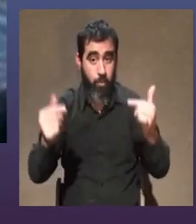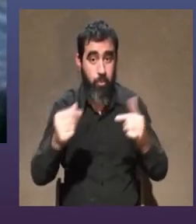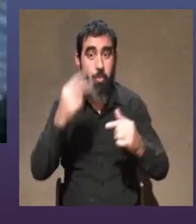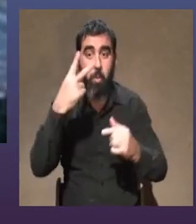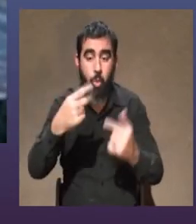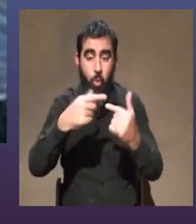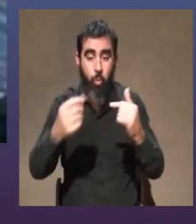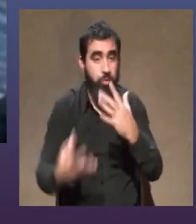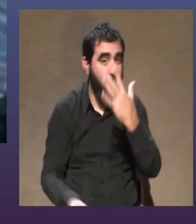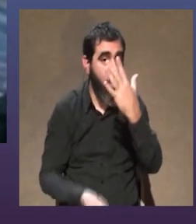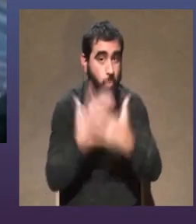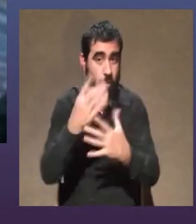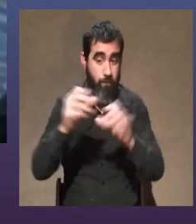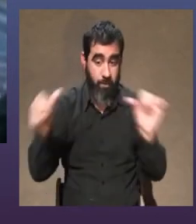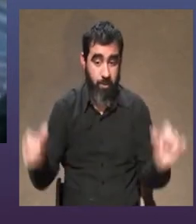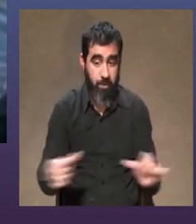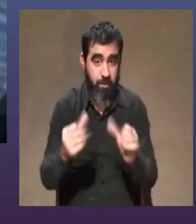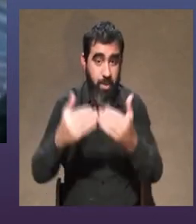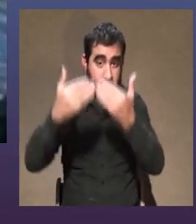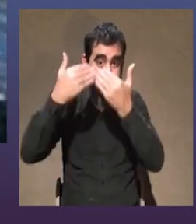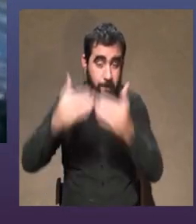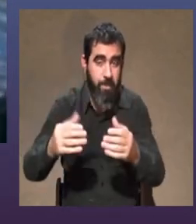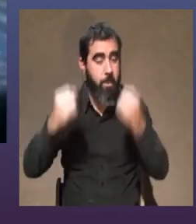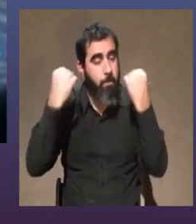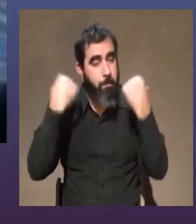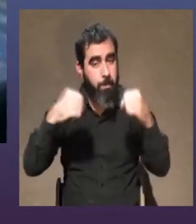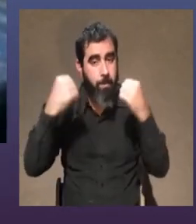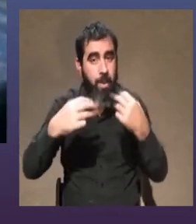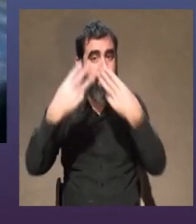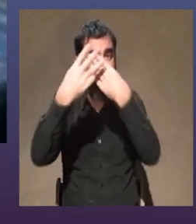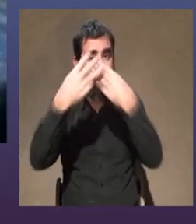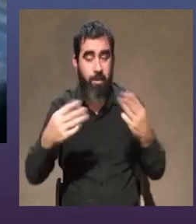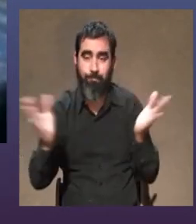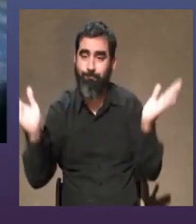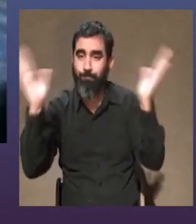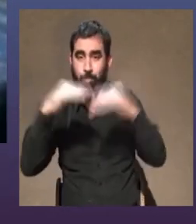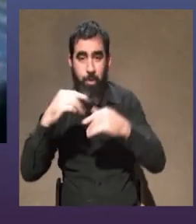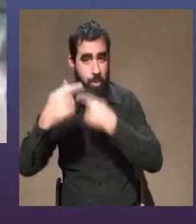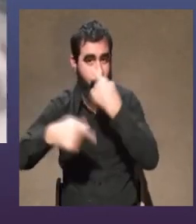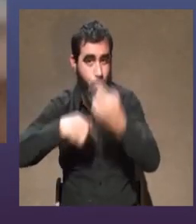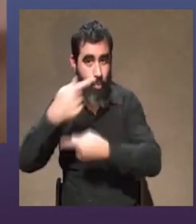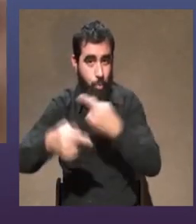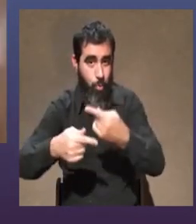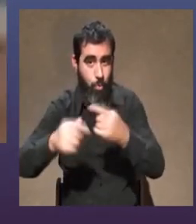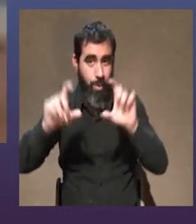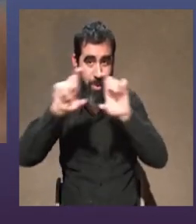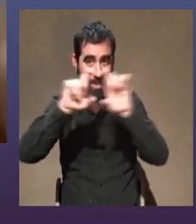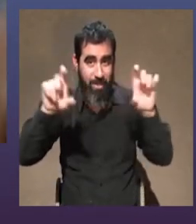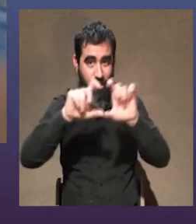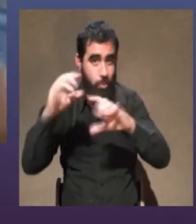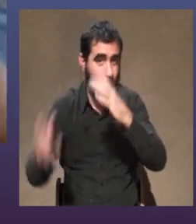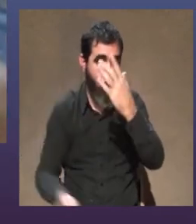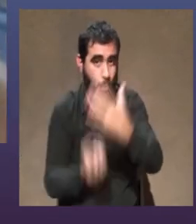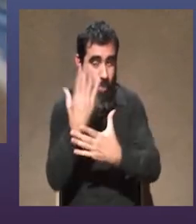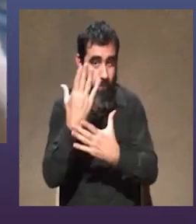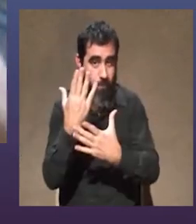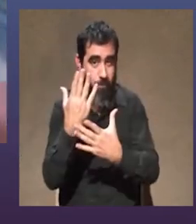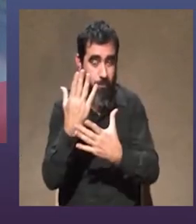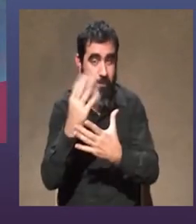espectáculos recién estrenados y el ensayo general que no pudimos hacer del título que estrenábamos en la Verdi